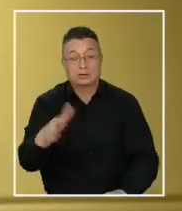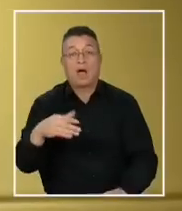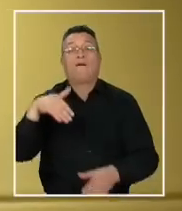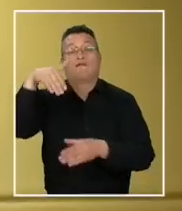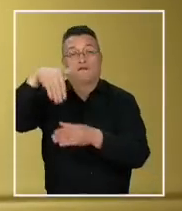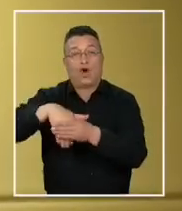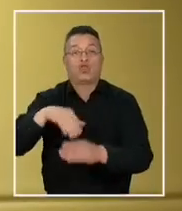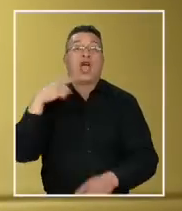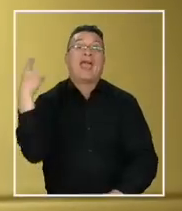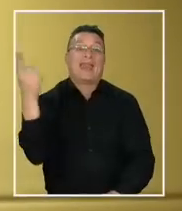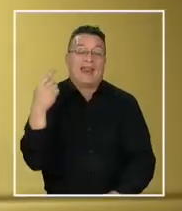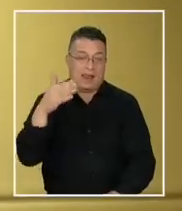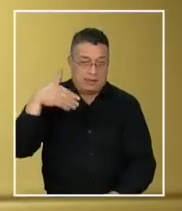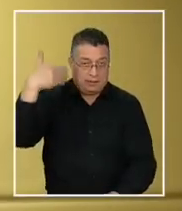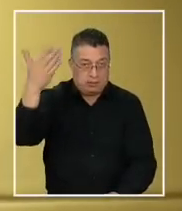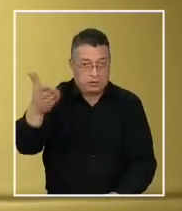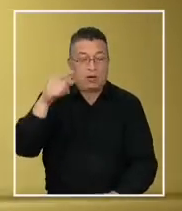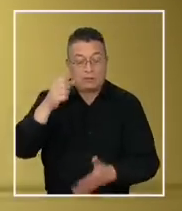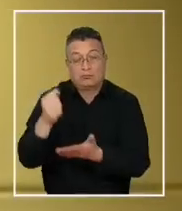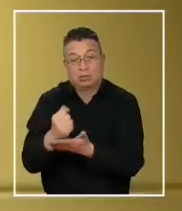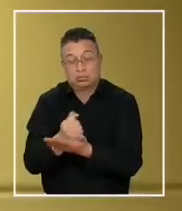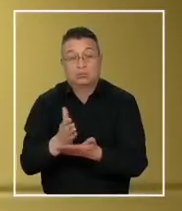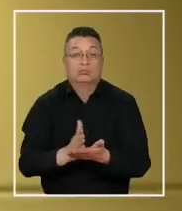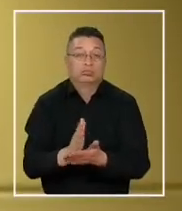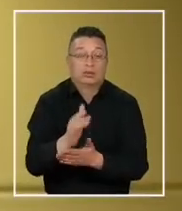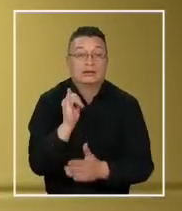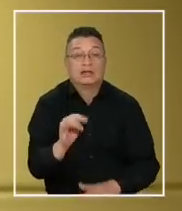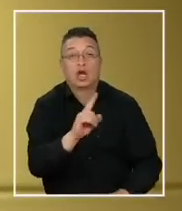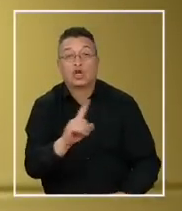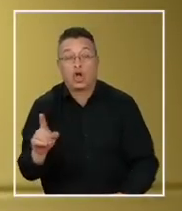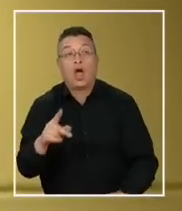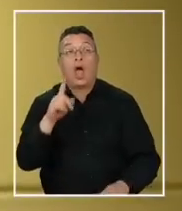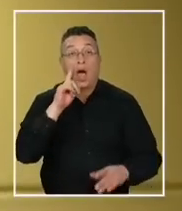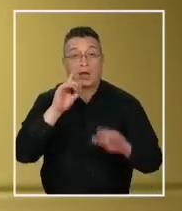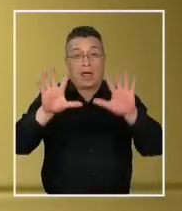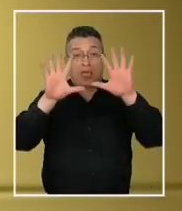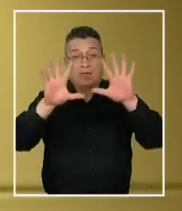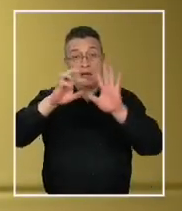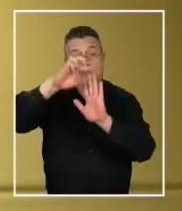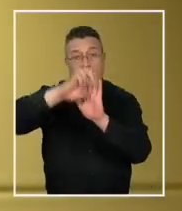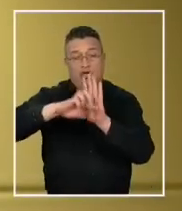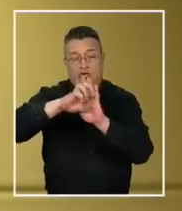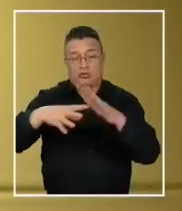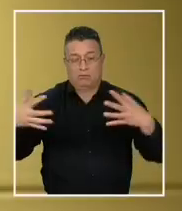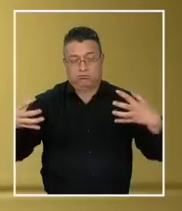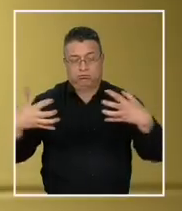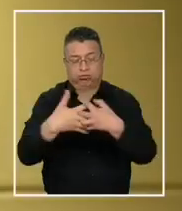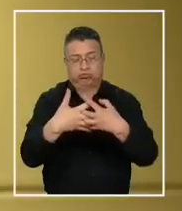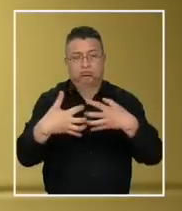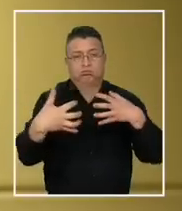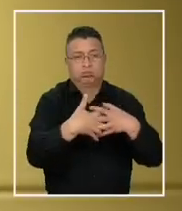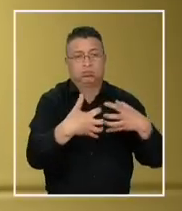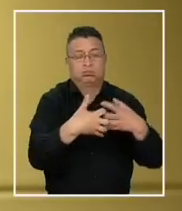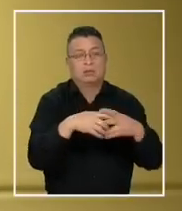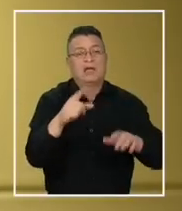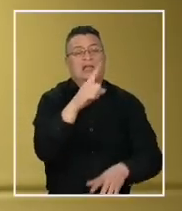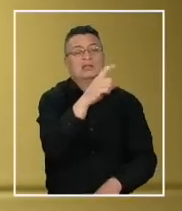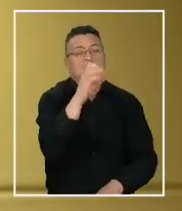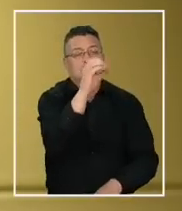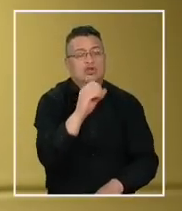general el proyecto de ley para darle la tramitación necesaria. Existen proyectos, 10 proyectos fusionados de toda naturaleza, del 100